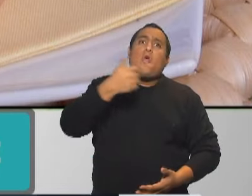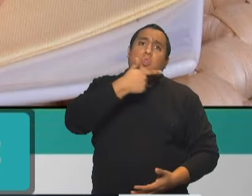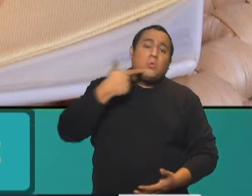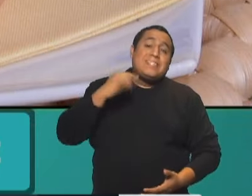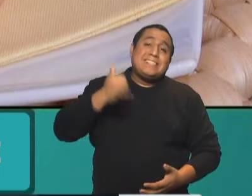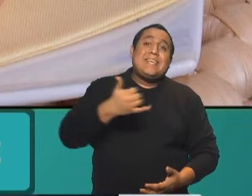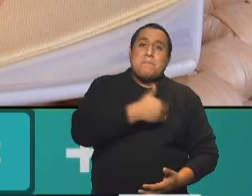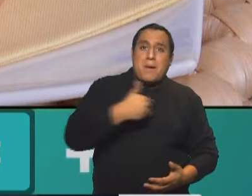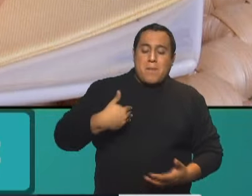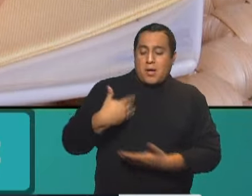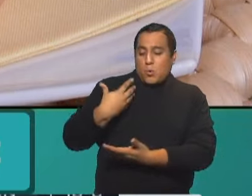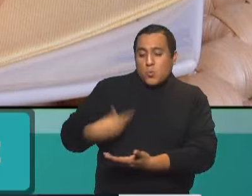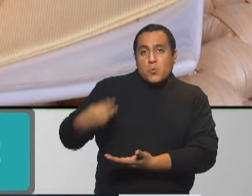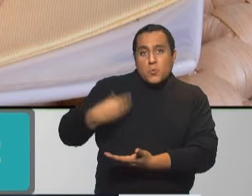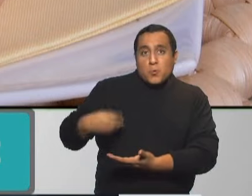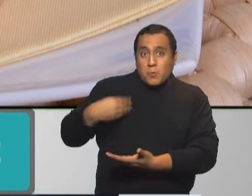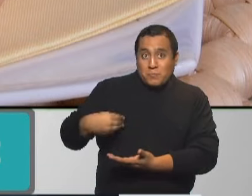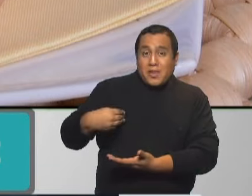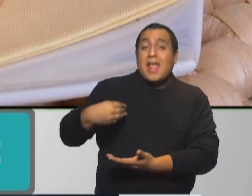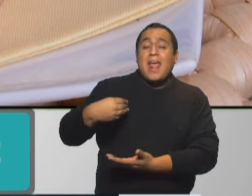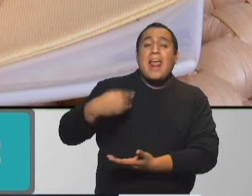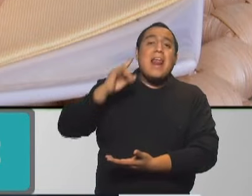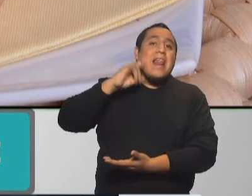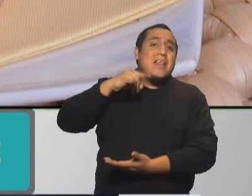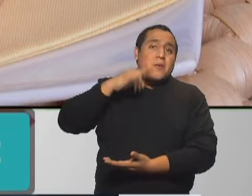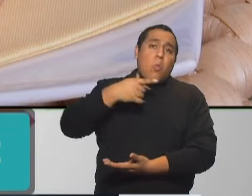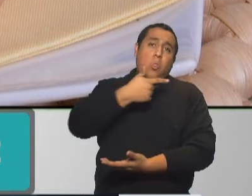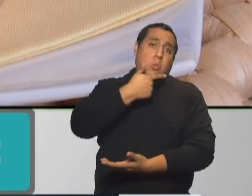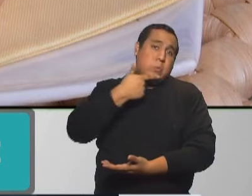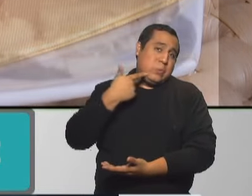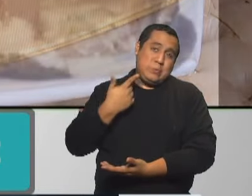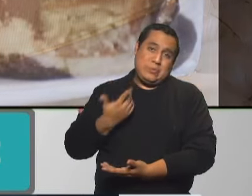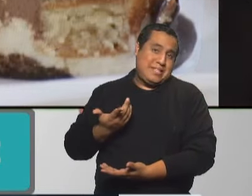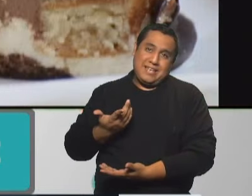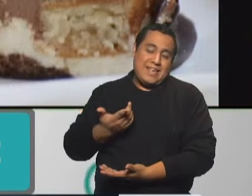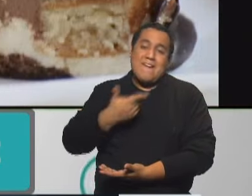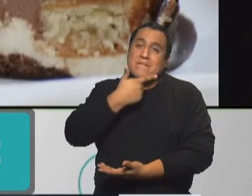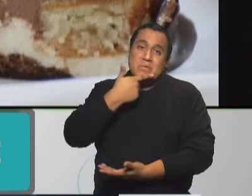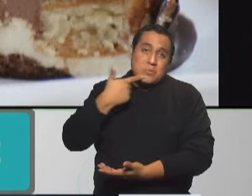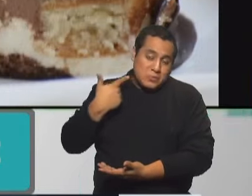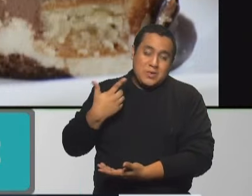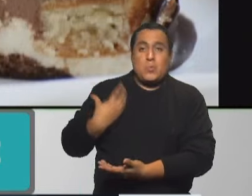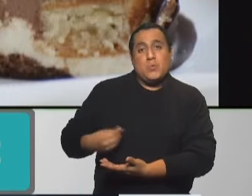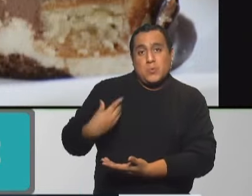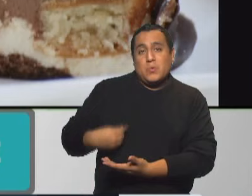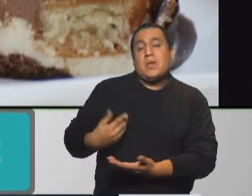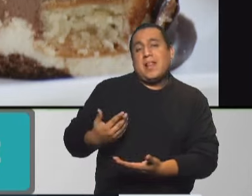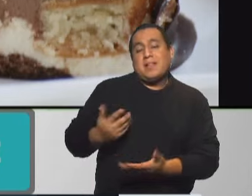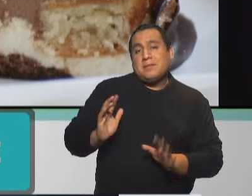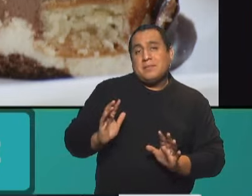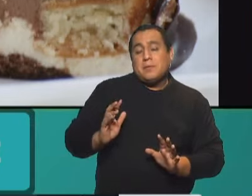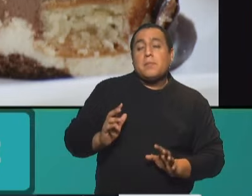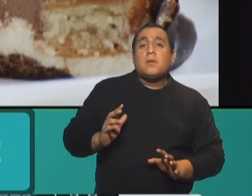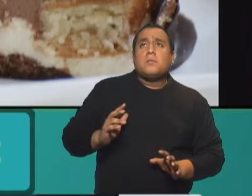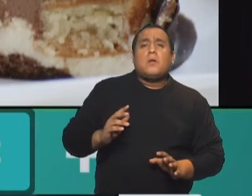lactancia materna, el primer contacto con el alimento que nosotros tenemos es la leche materna en su mayoría y lo que promovemos.